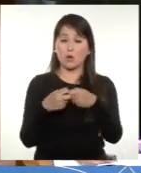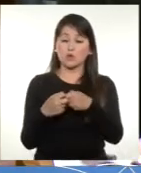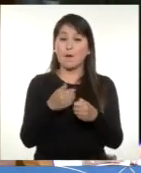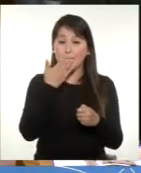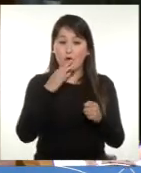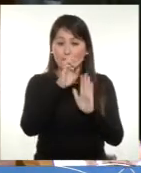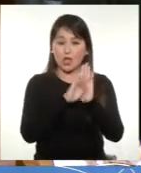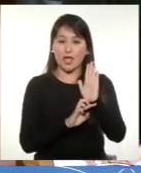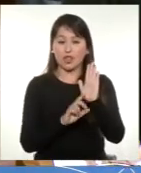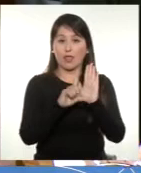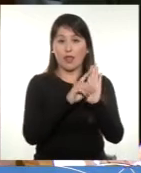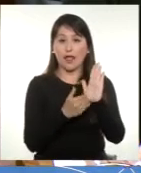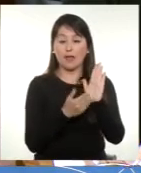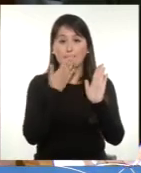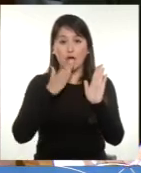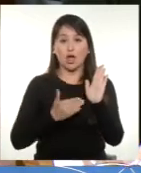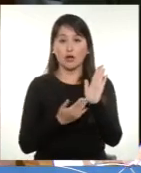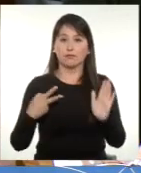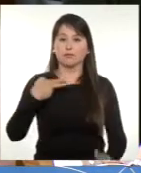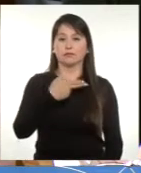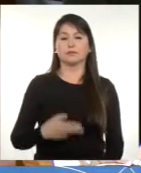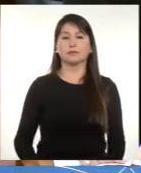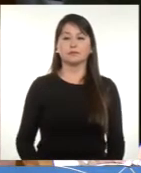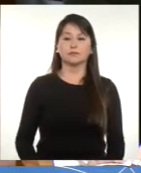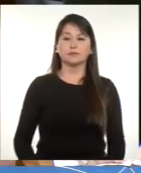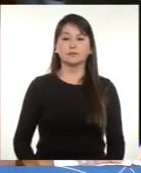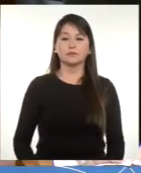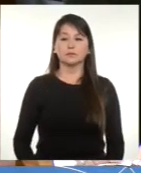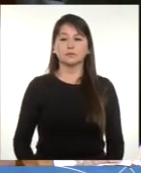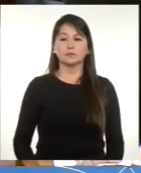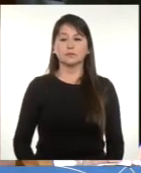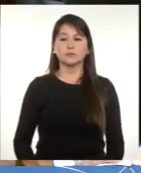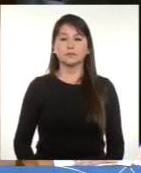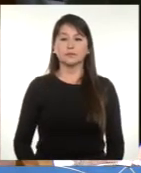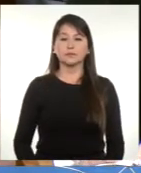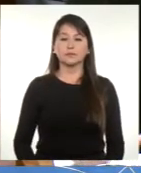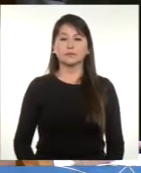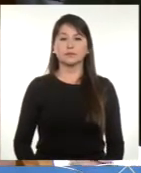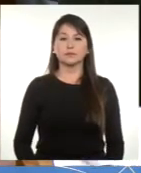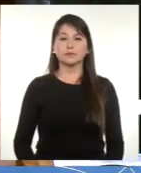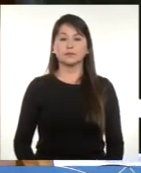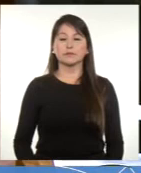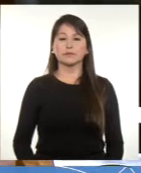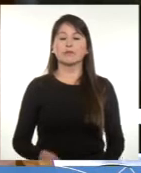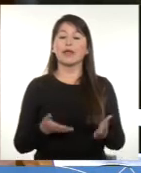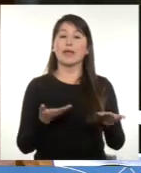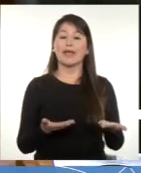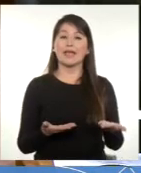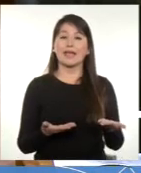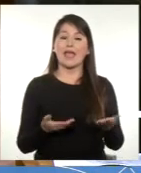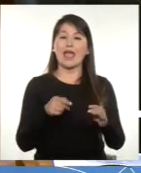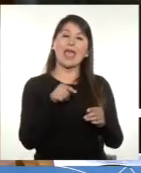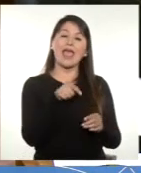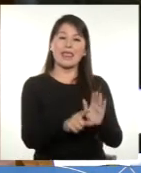proyecto de ley. Se mejoró dejando este régimen